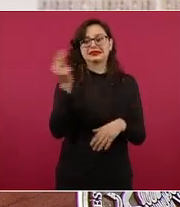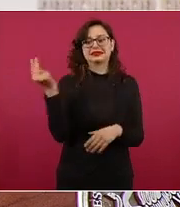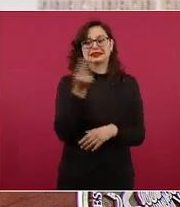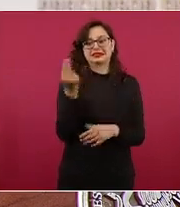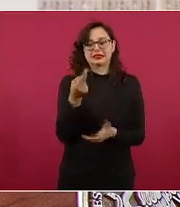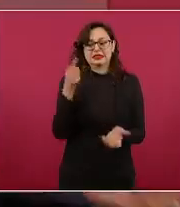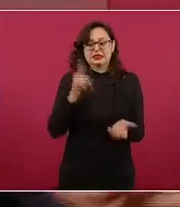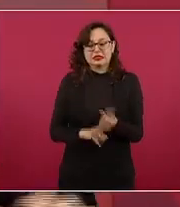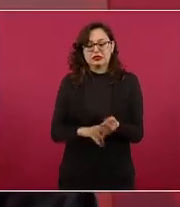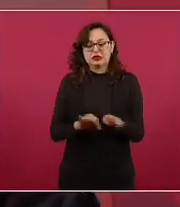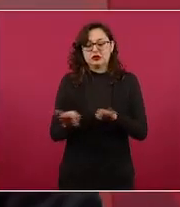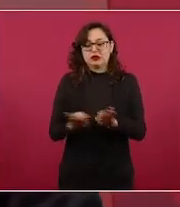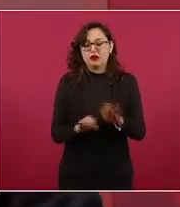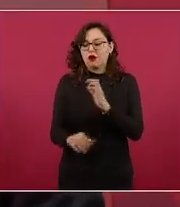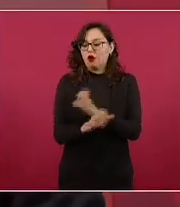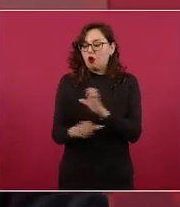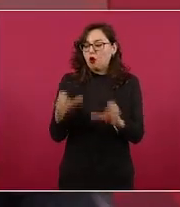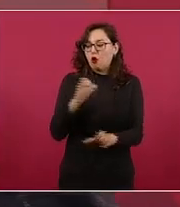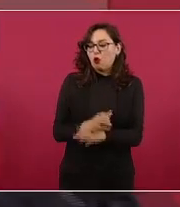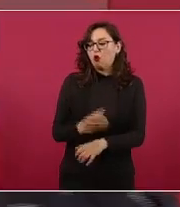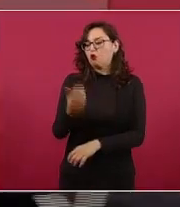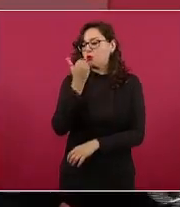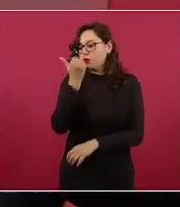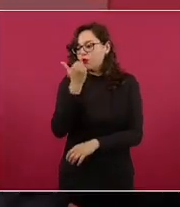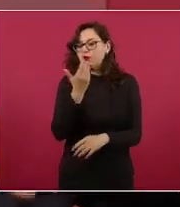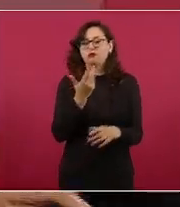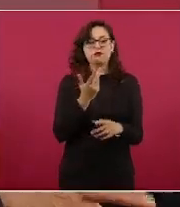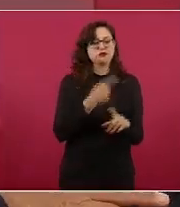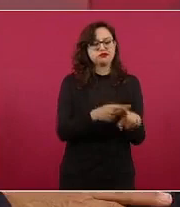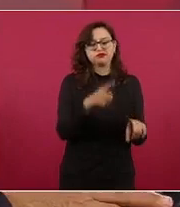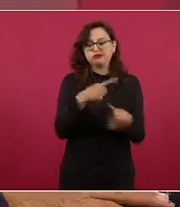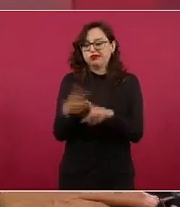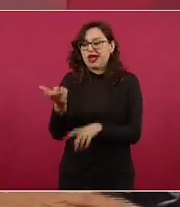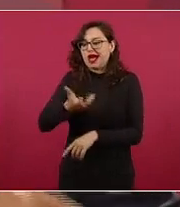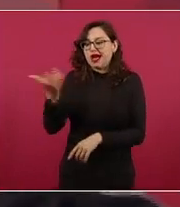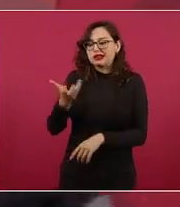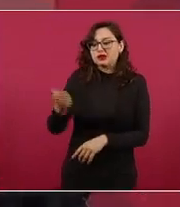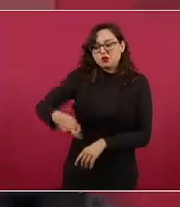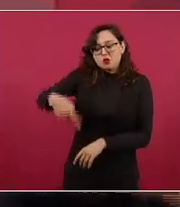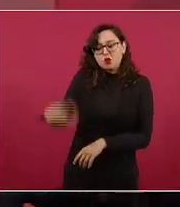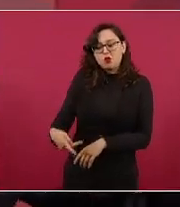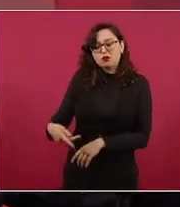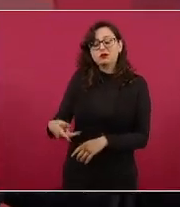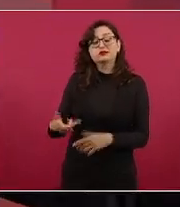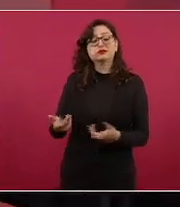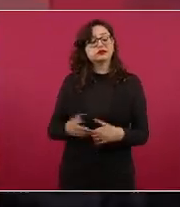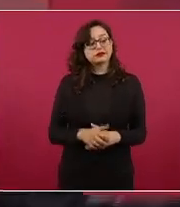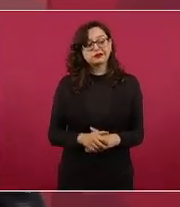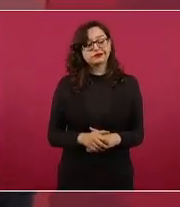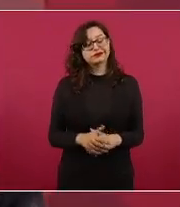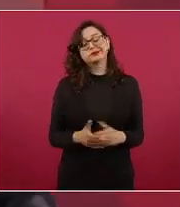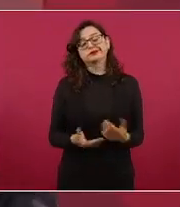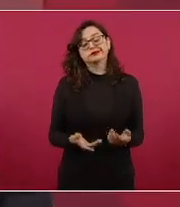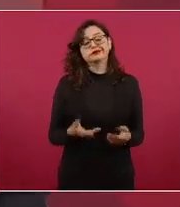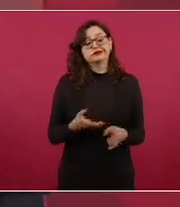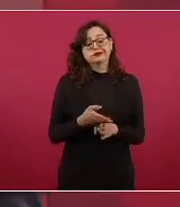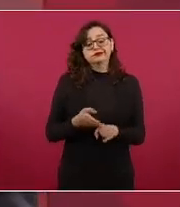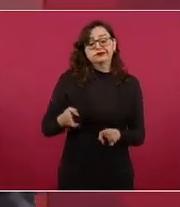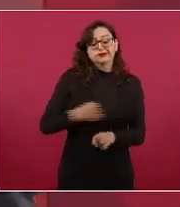principal es producir esto también lo olvidaron los tecnócratas neoliberales